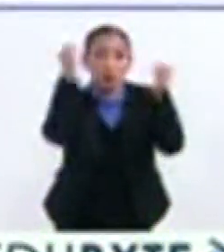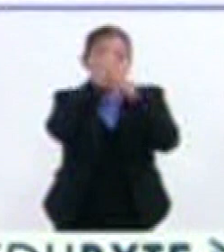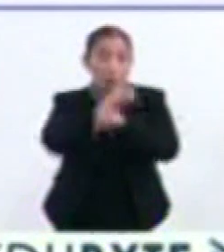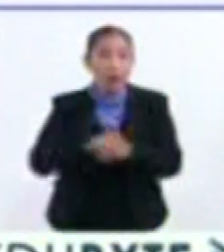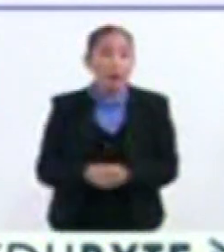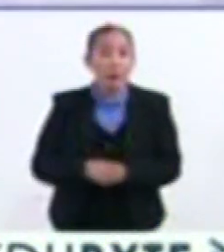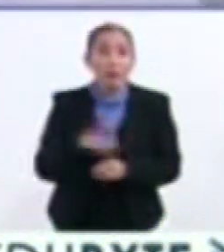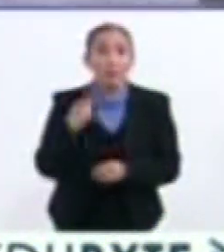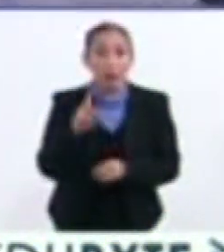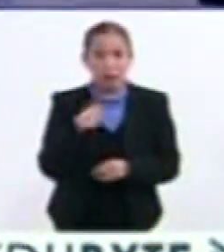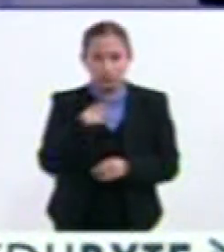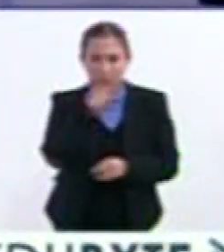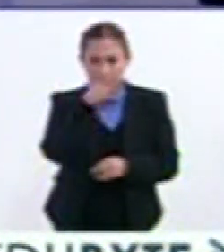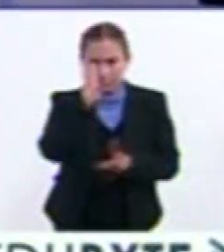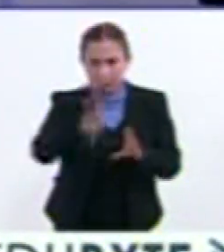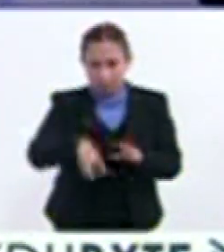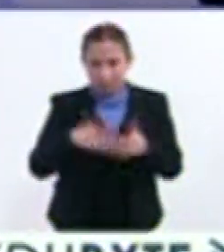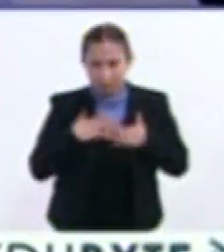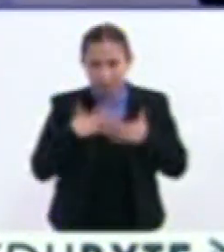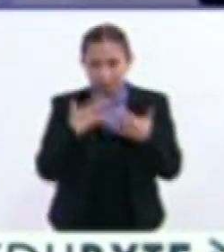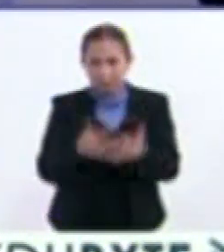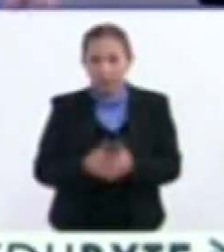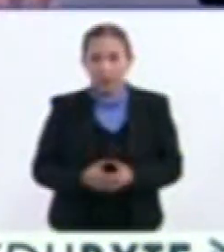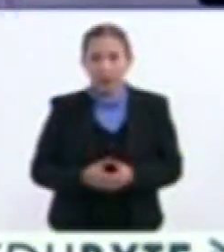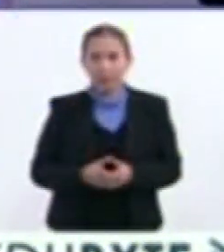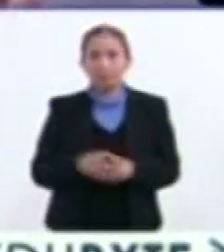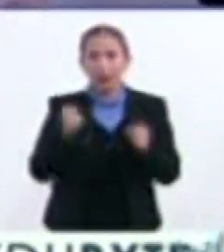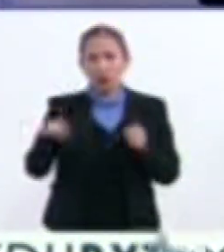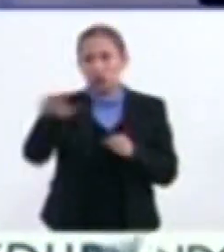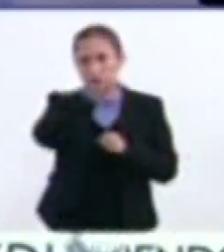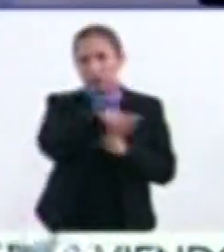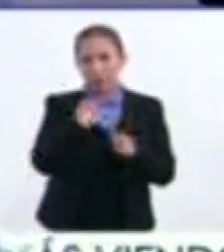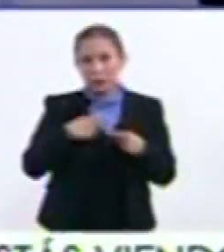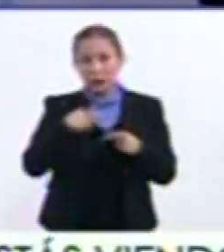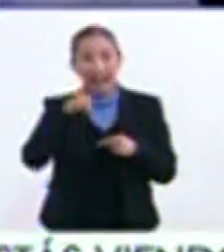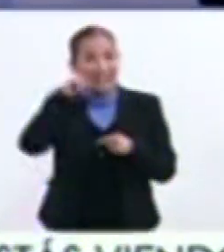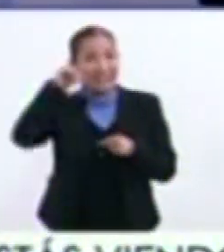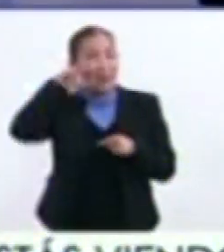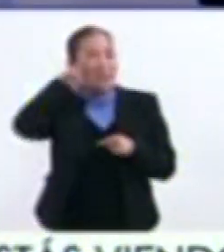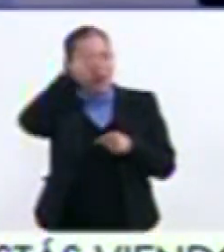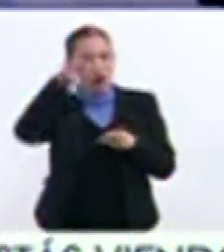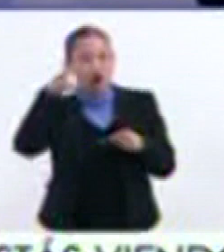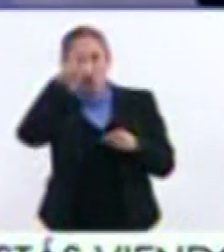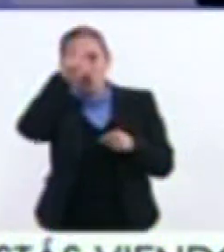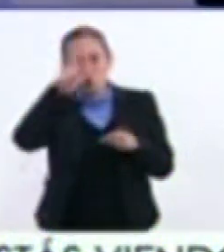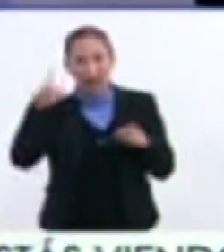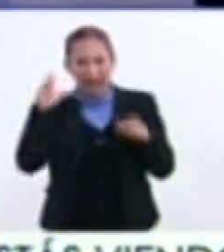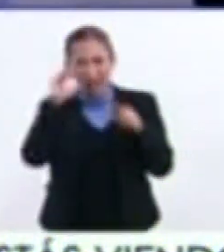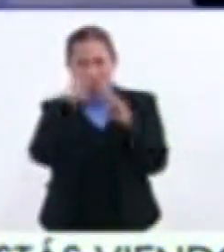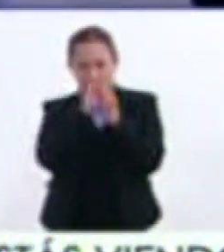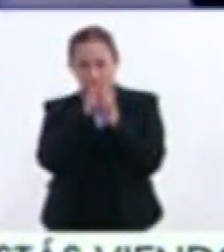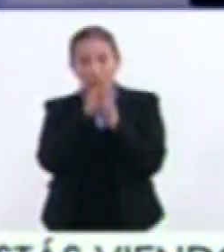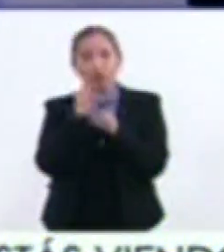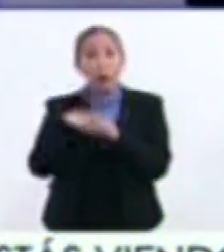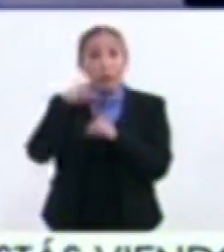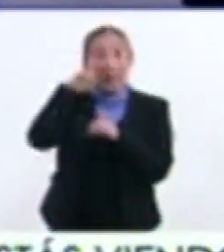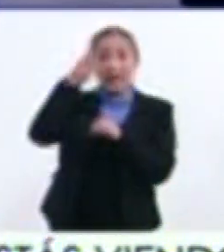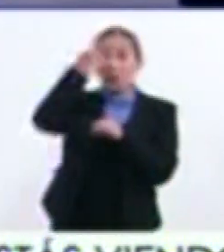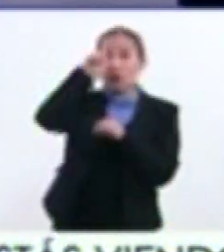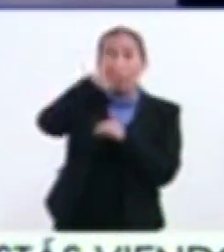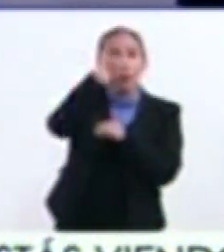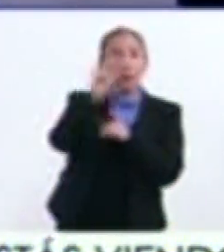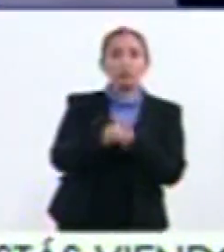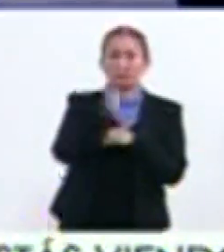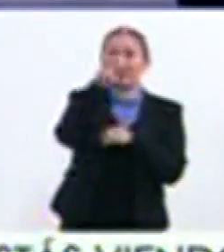Pero lo que le quiero decir Y seguramente Pues nuestros amigos que vieron ahí Bueno, preguntarle Yo vi una luna que nunca había